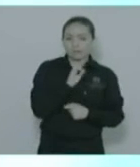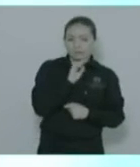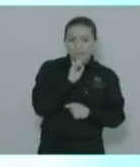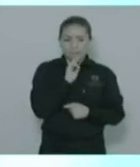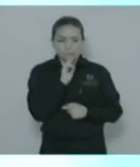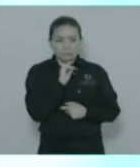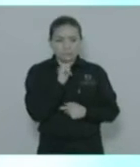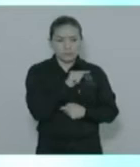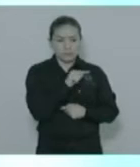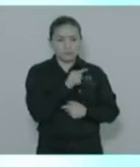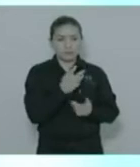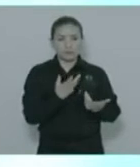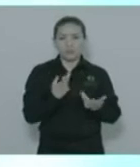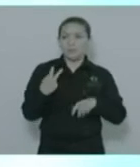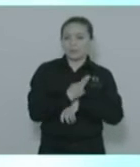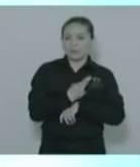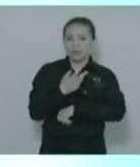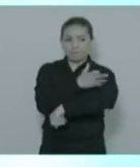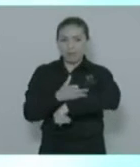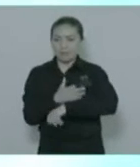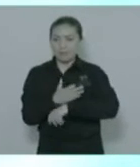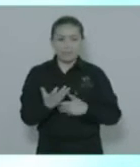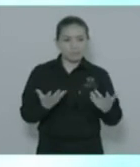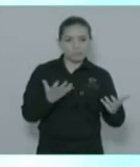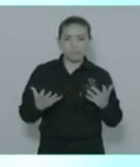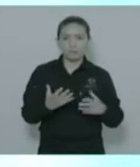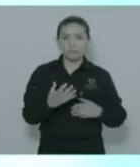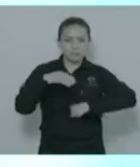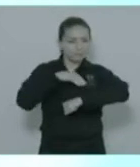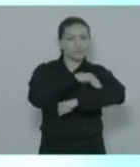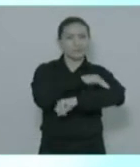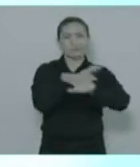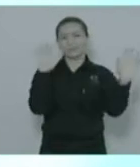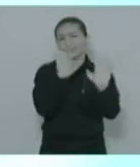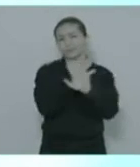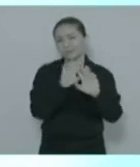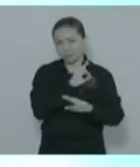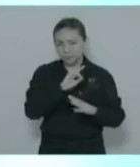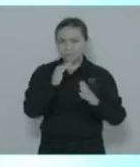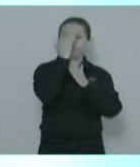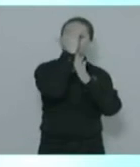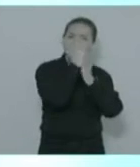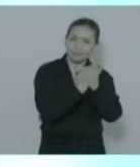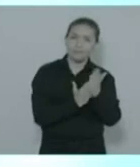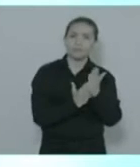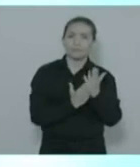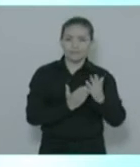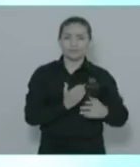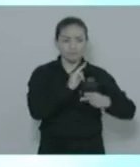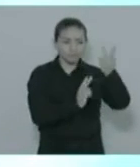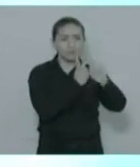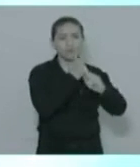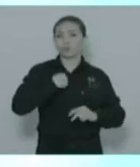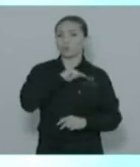ellos y entre su familia. Sin pretexto se pueden disminuir estos índices y estas historias de vida. Ya lo hicimos en mi